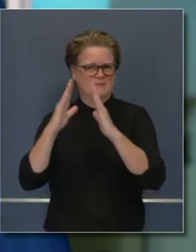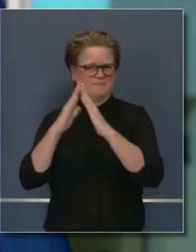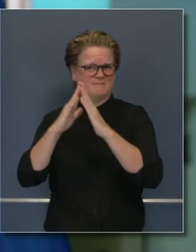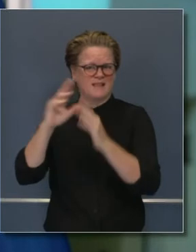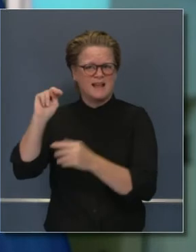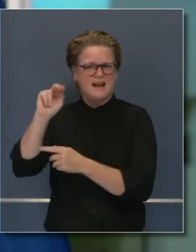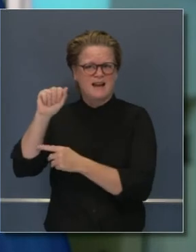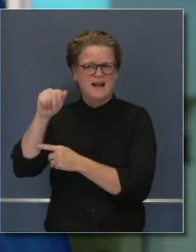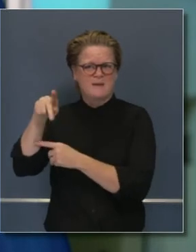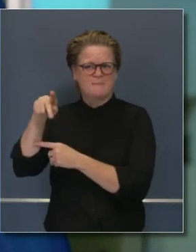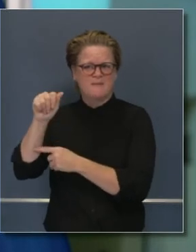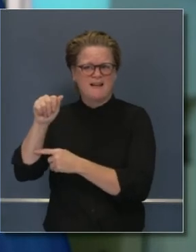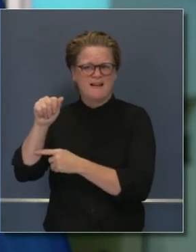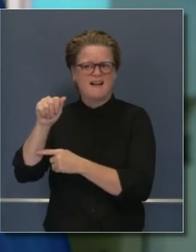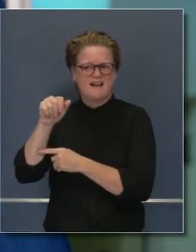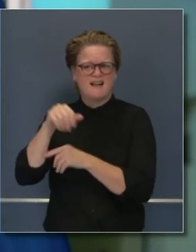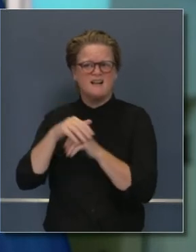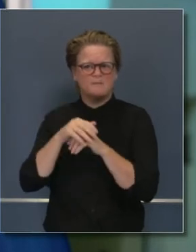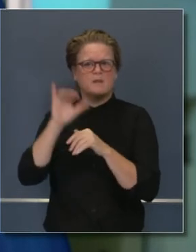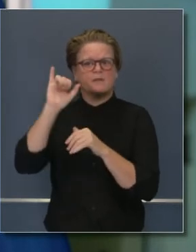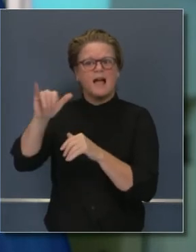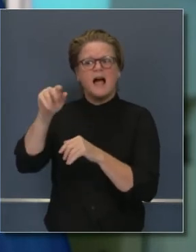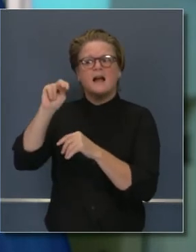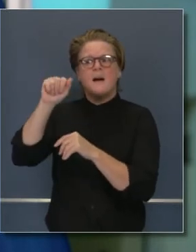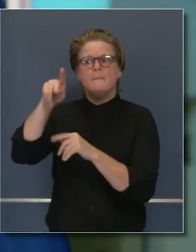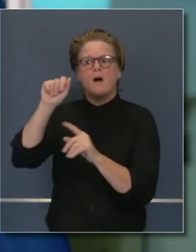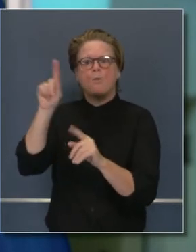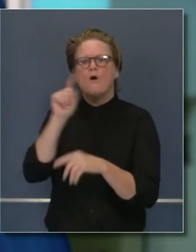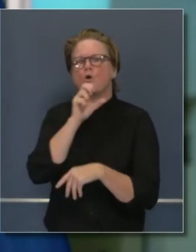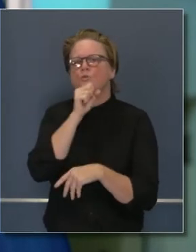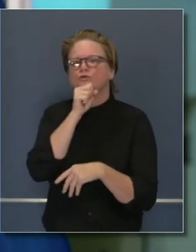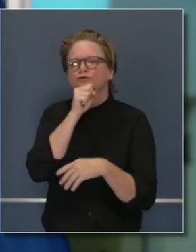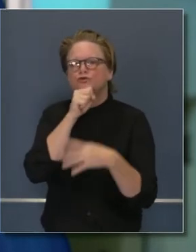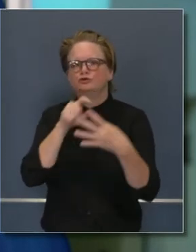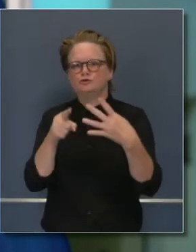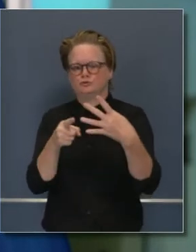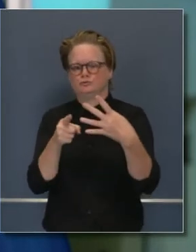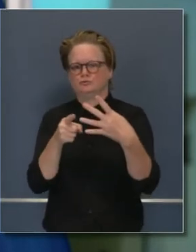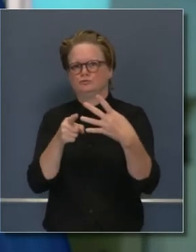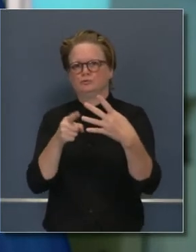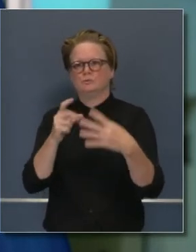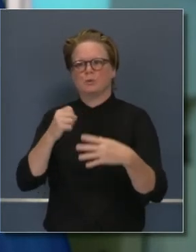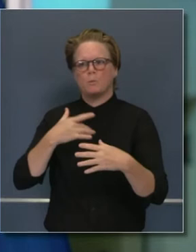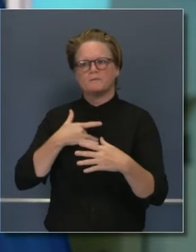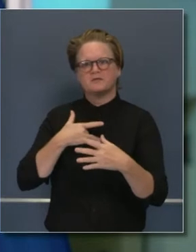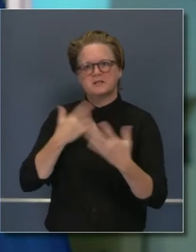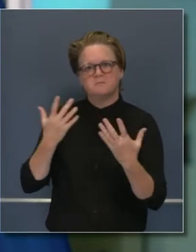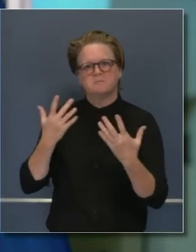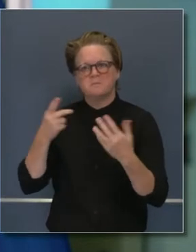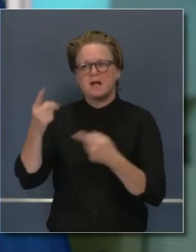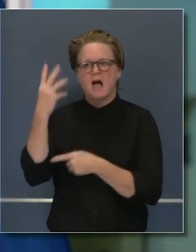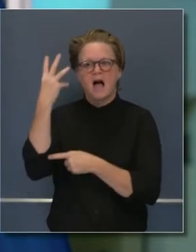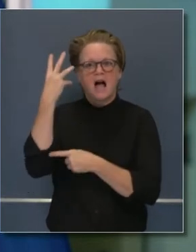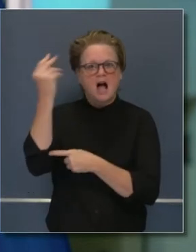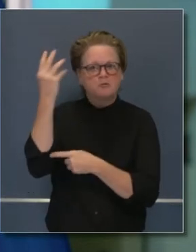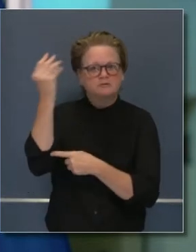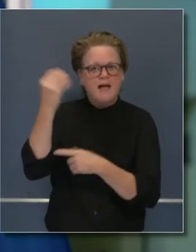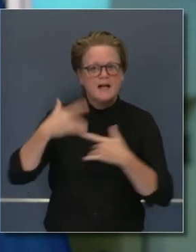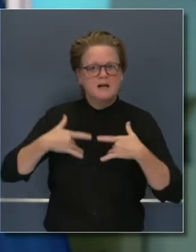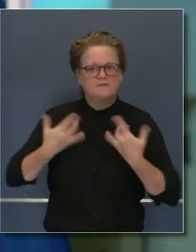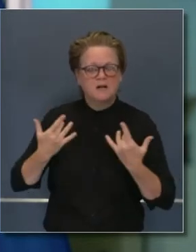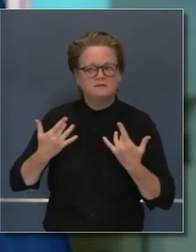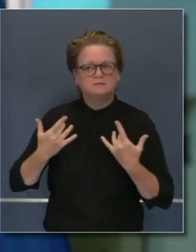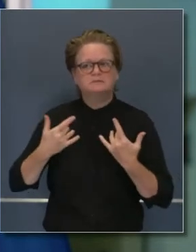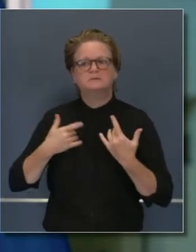años de edad. Fue en Napa, que estaba en nivel naranja, bastante no restrictivo comparado a otros condados. Era una